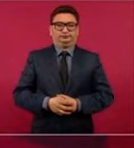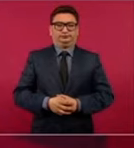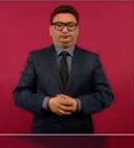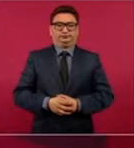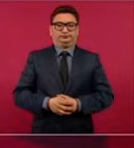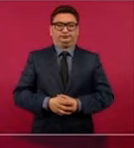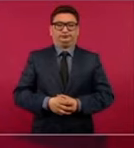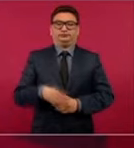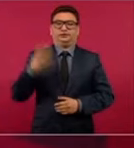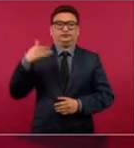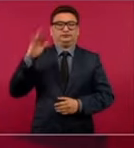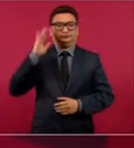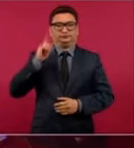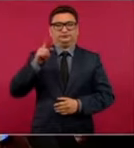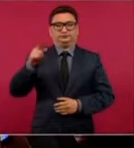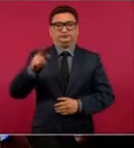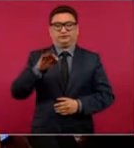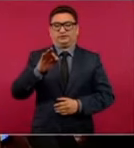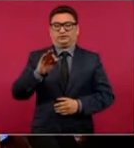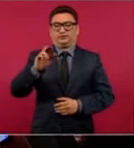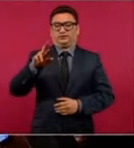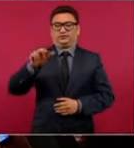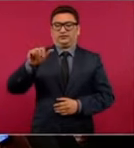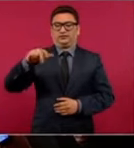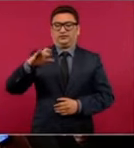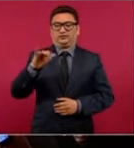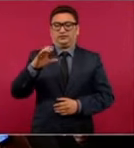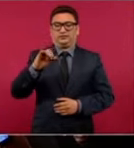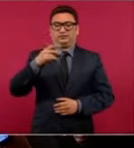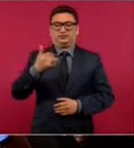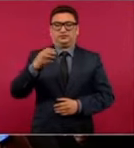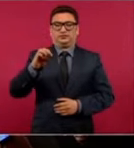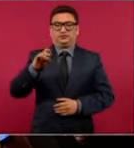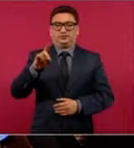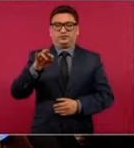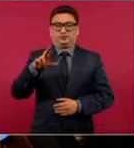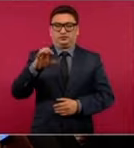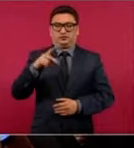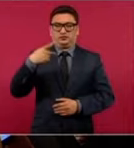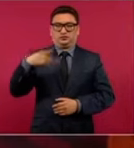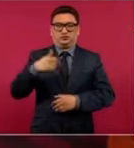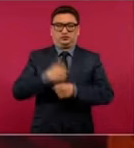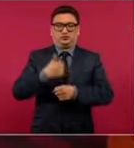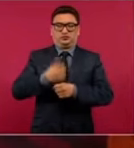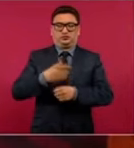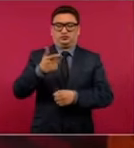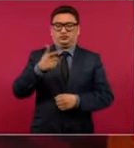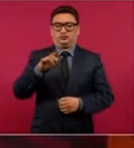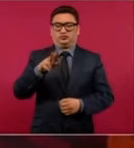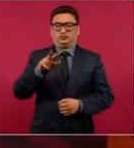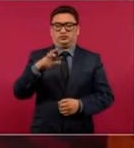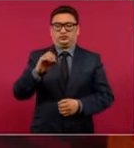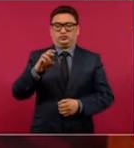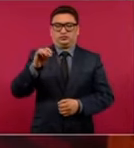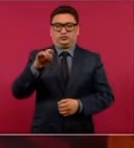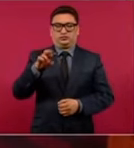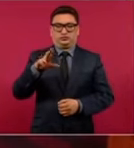Antepasado, Francisco Madero y su abuelo, Gustavo Madero, deben de estar